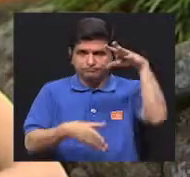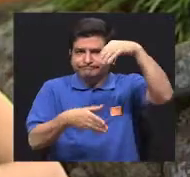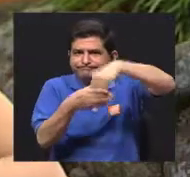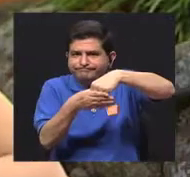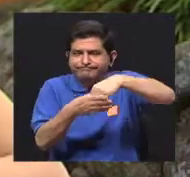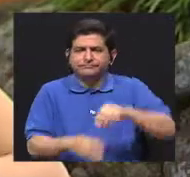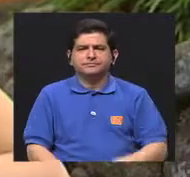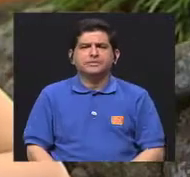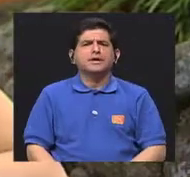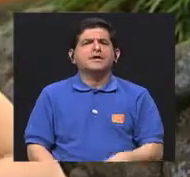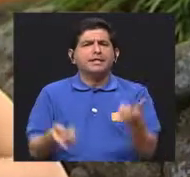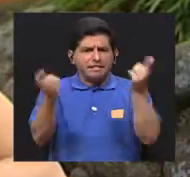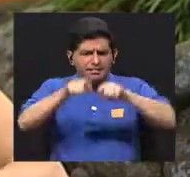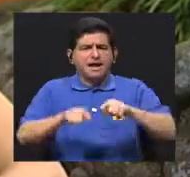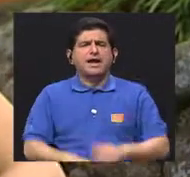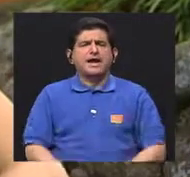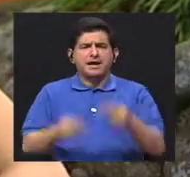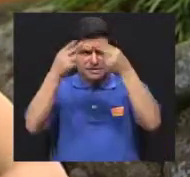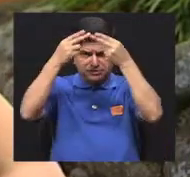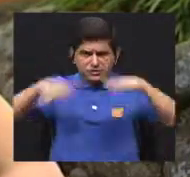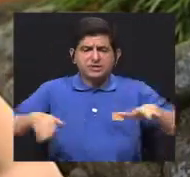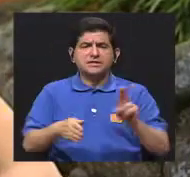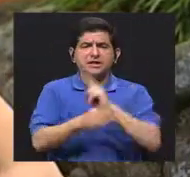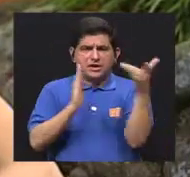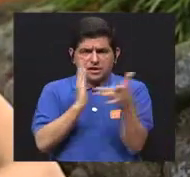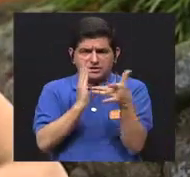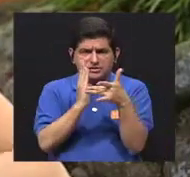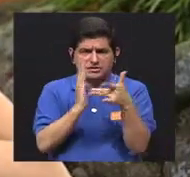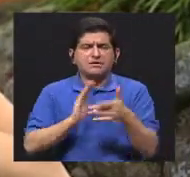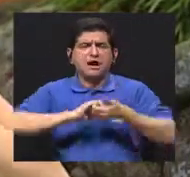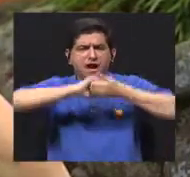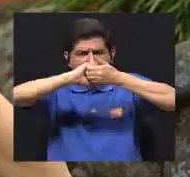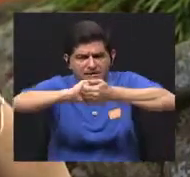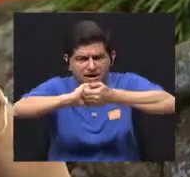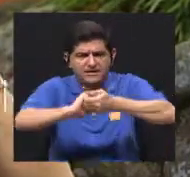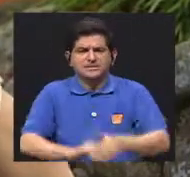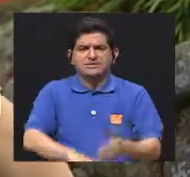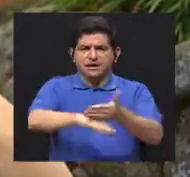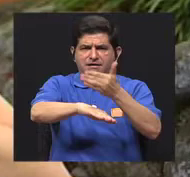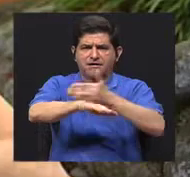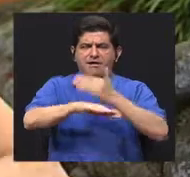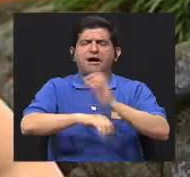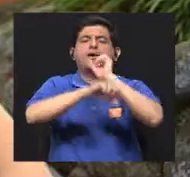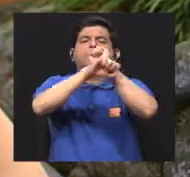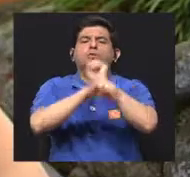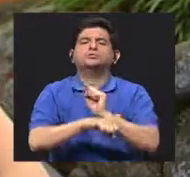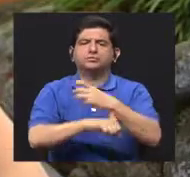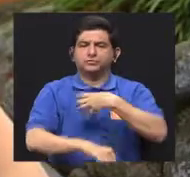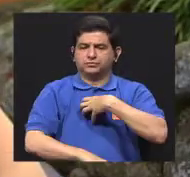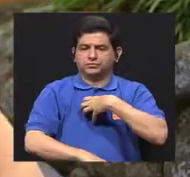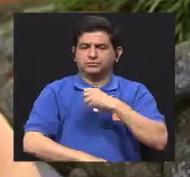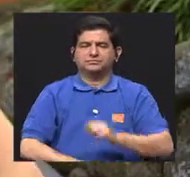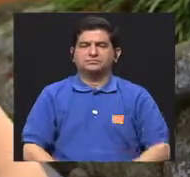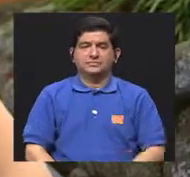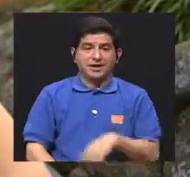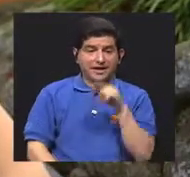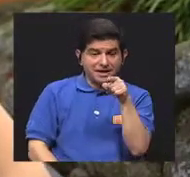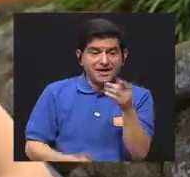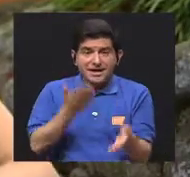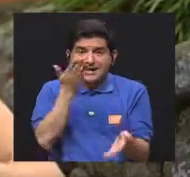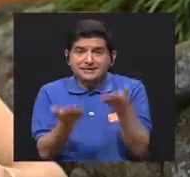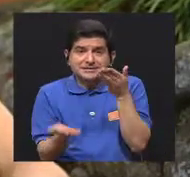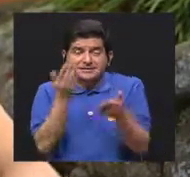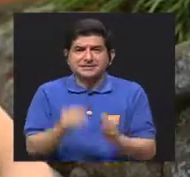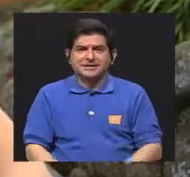escapa. De hecho, sí, el internet, el uso de tecnologías puede ser un aliado para ayudarnos a mejorar nuestros hábitos y precisamente